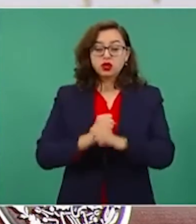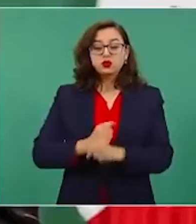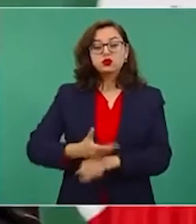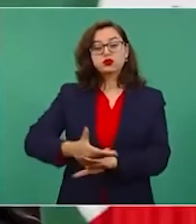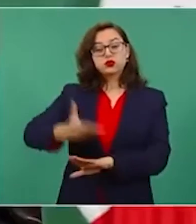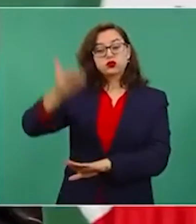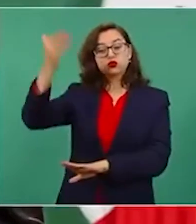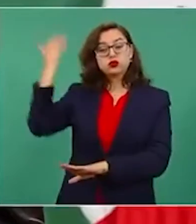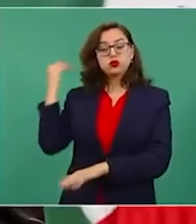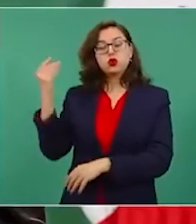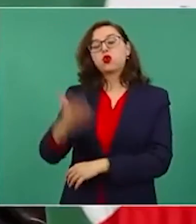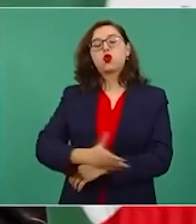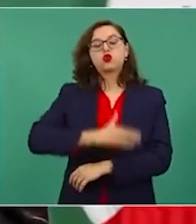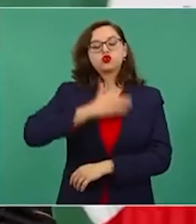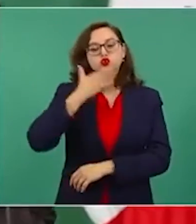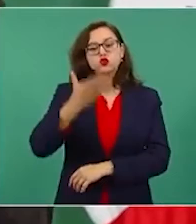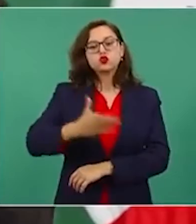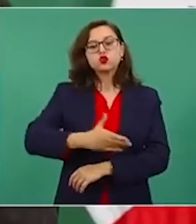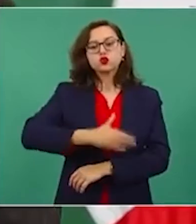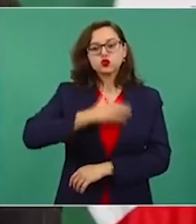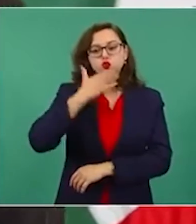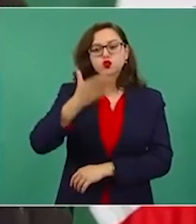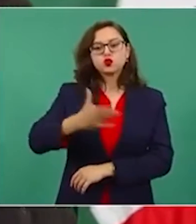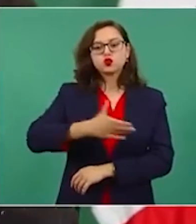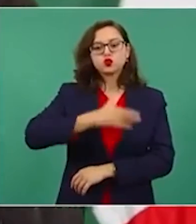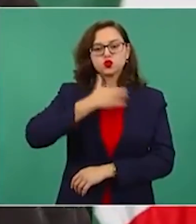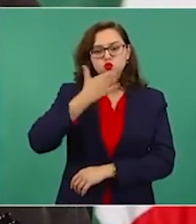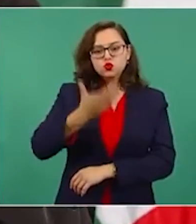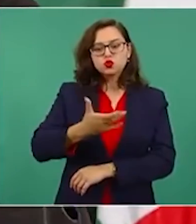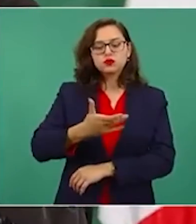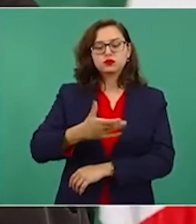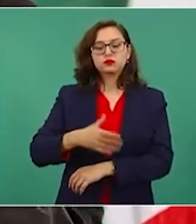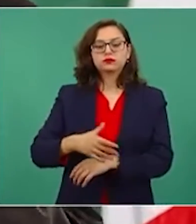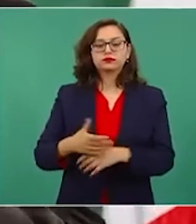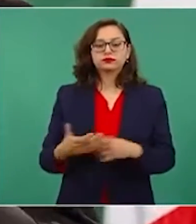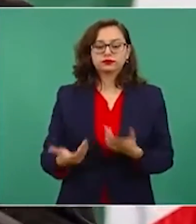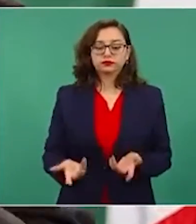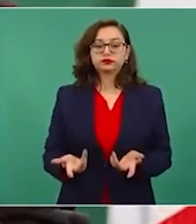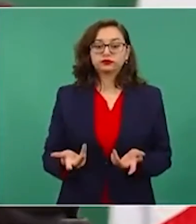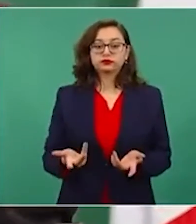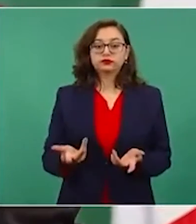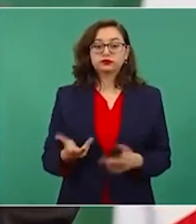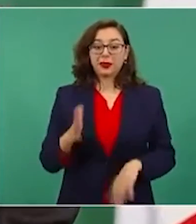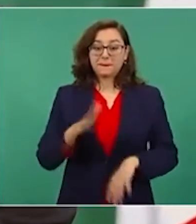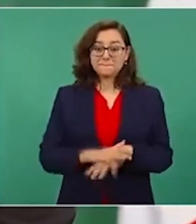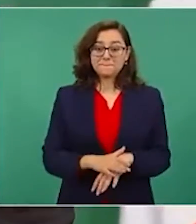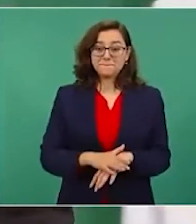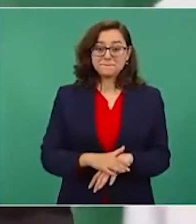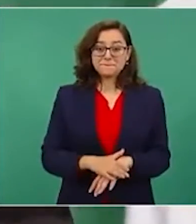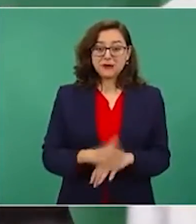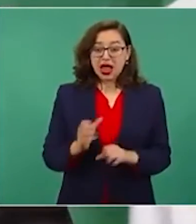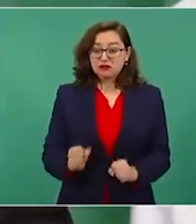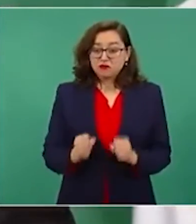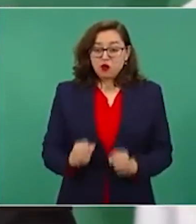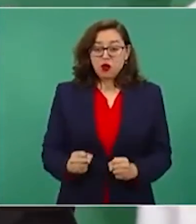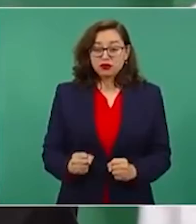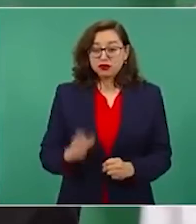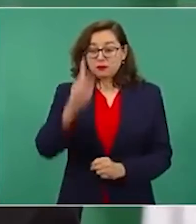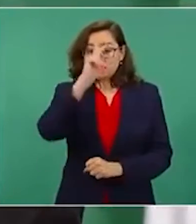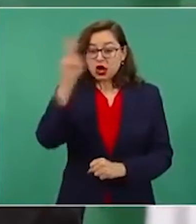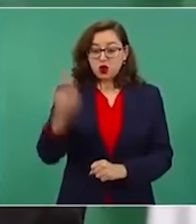esto se arraigó con el porfiriato,